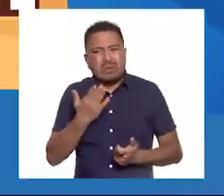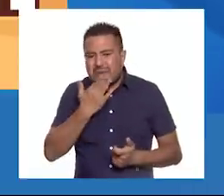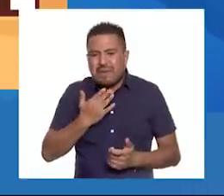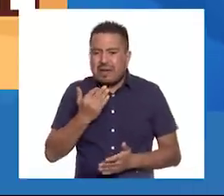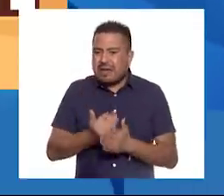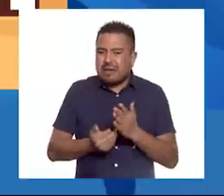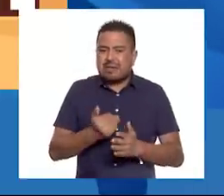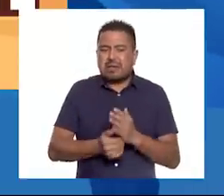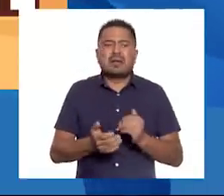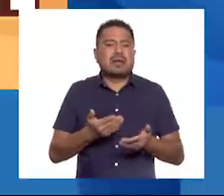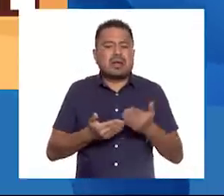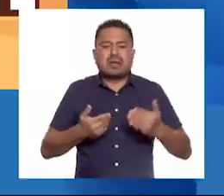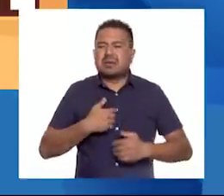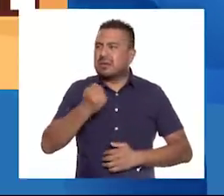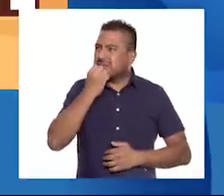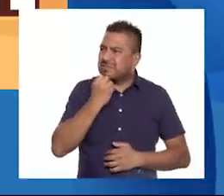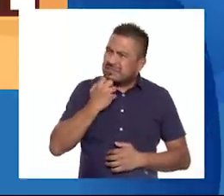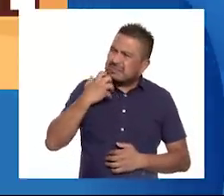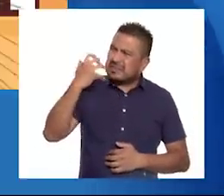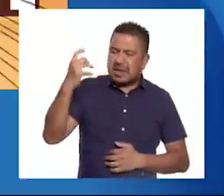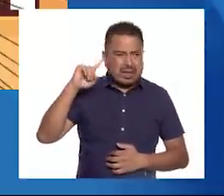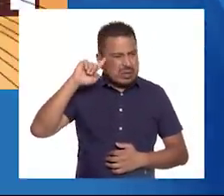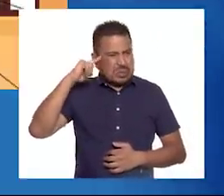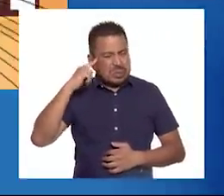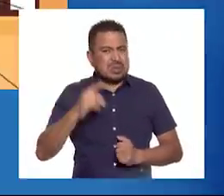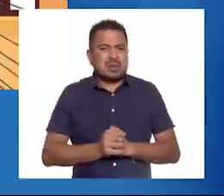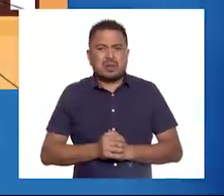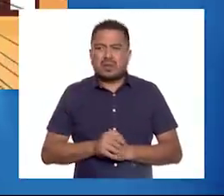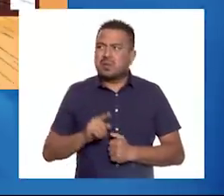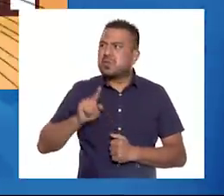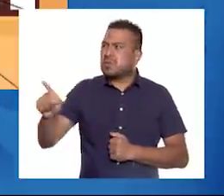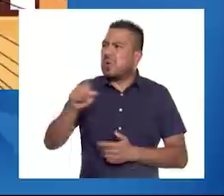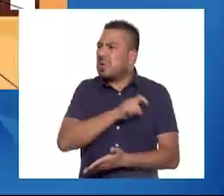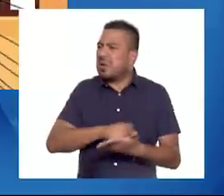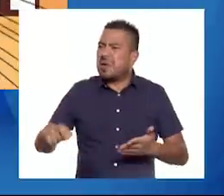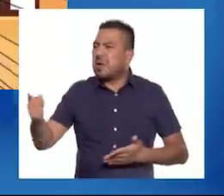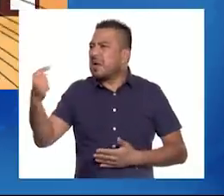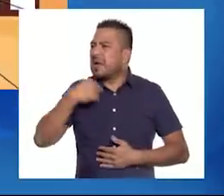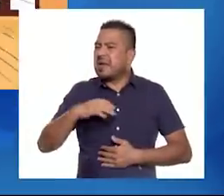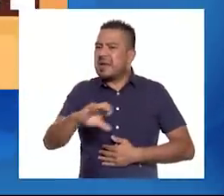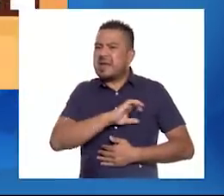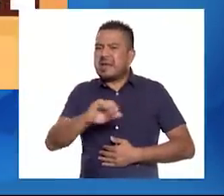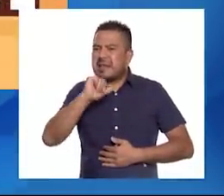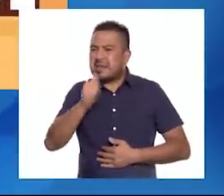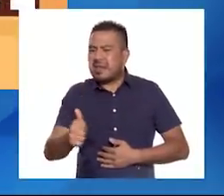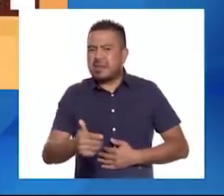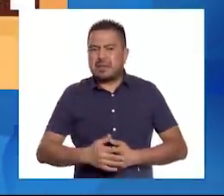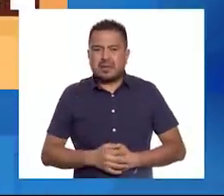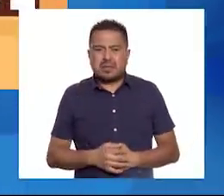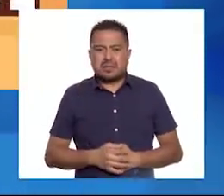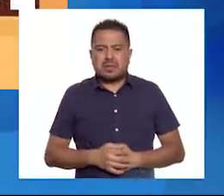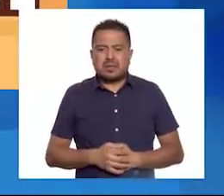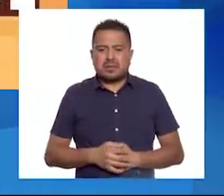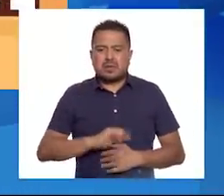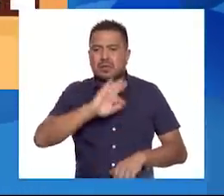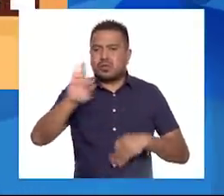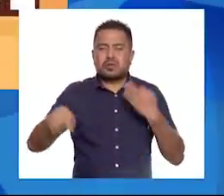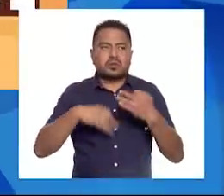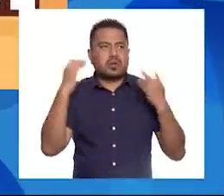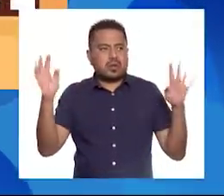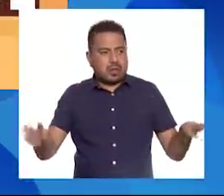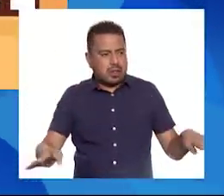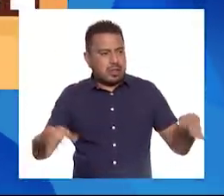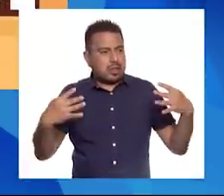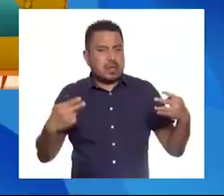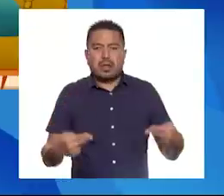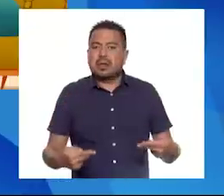Entonces grité con gran enojo, tú no me quieres, frente a todos los comerciantes